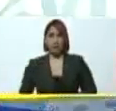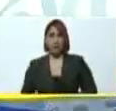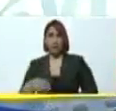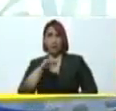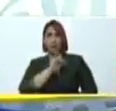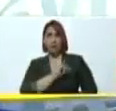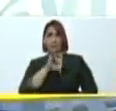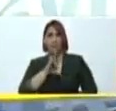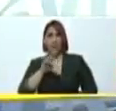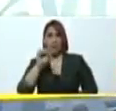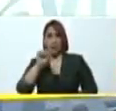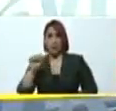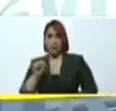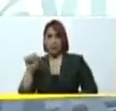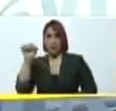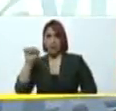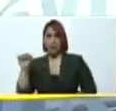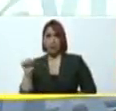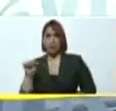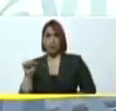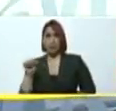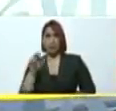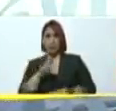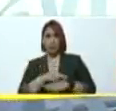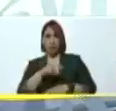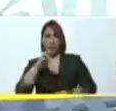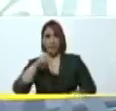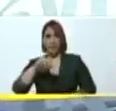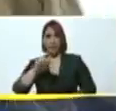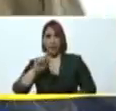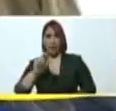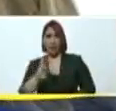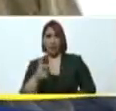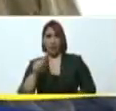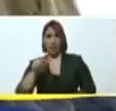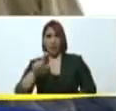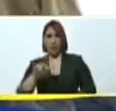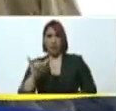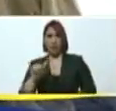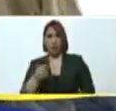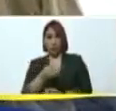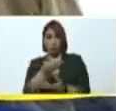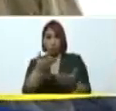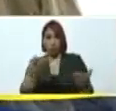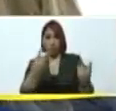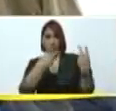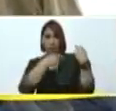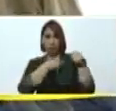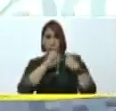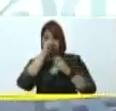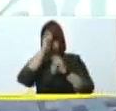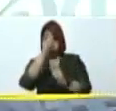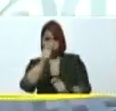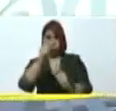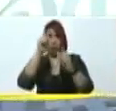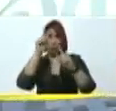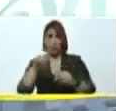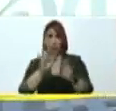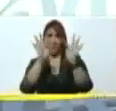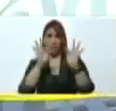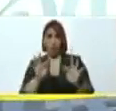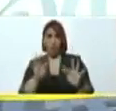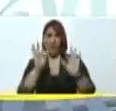social, doctora Magali Gutiérrez, a ustedes los responsabilizo de manera